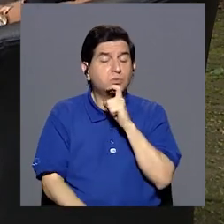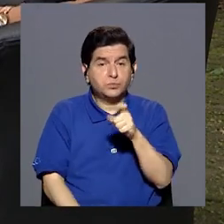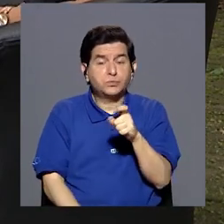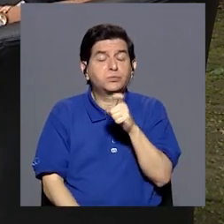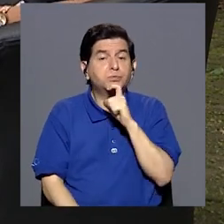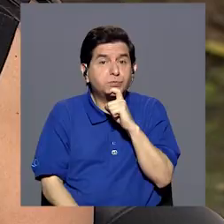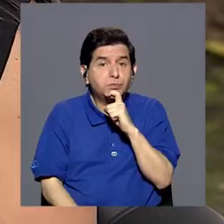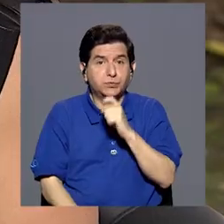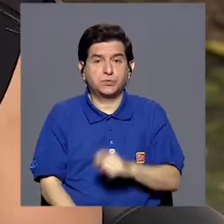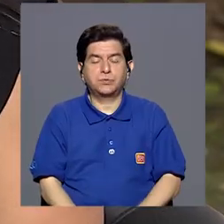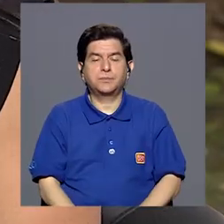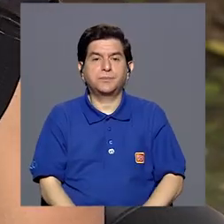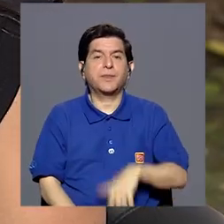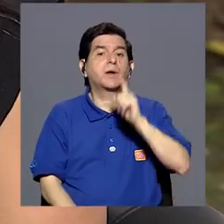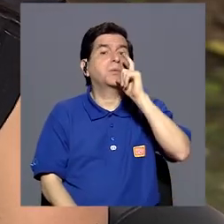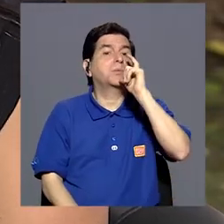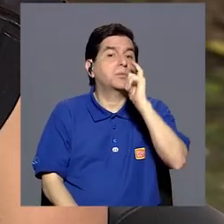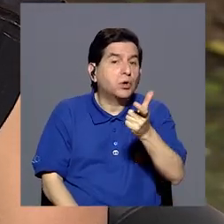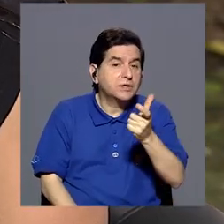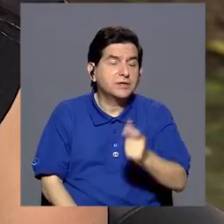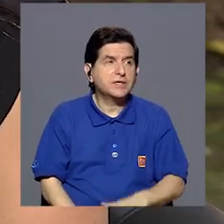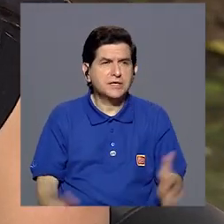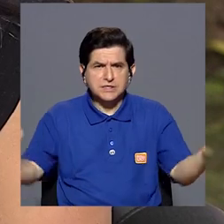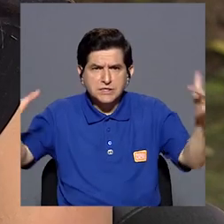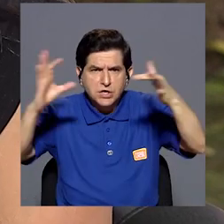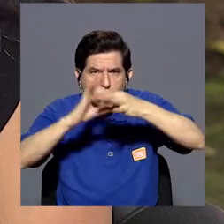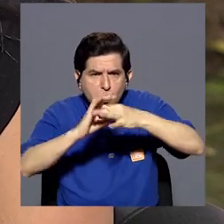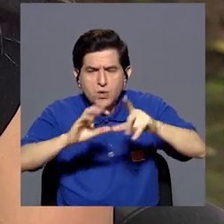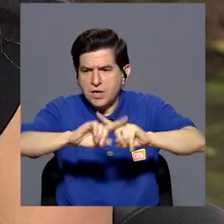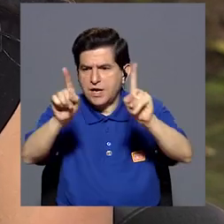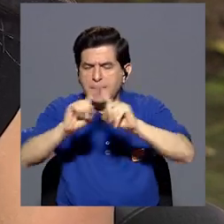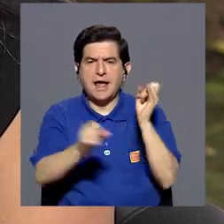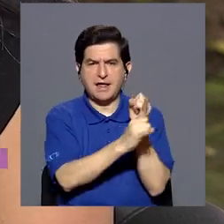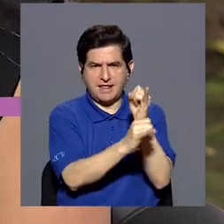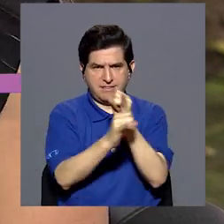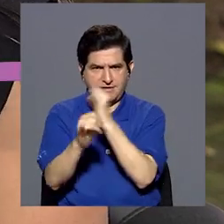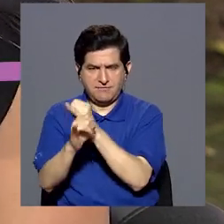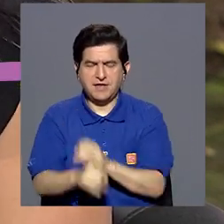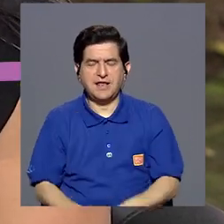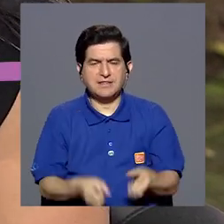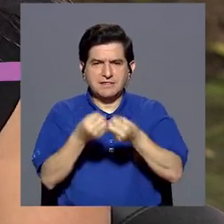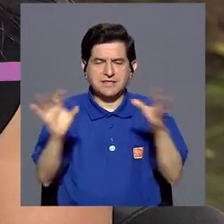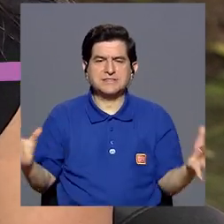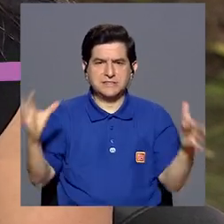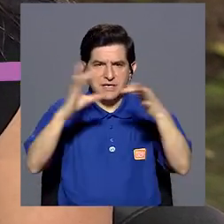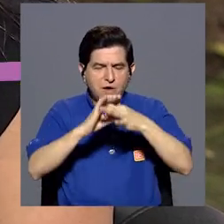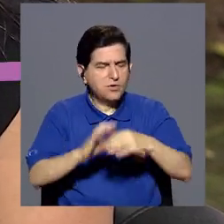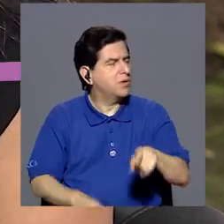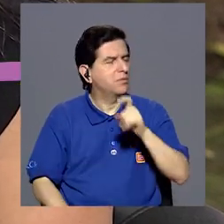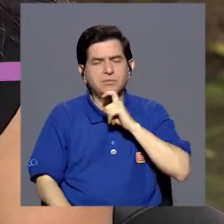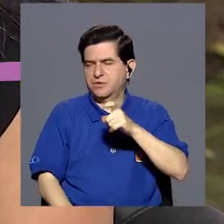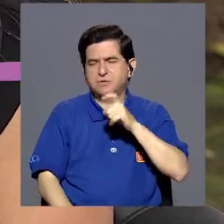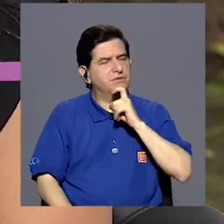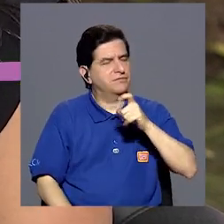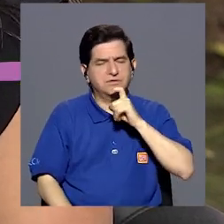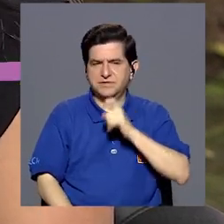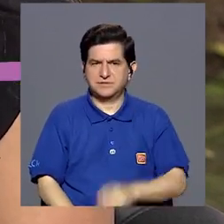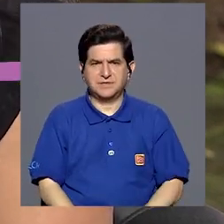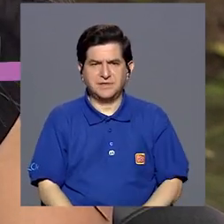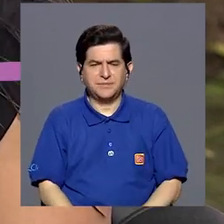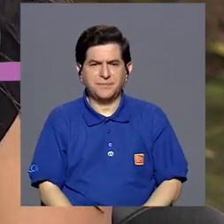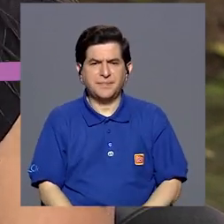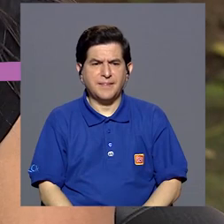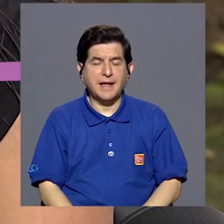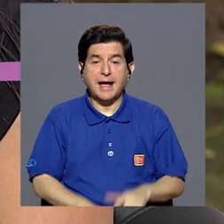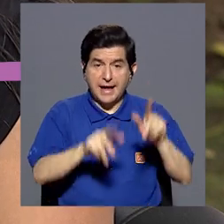difícil. Y, bueno, por dicha, se ha logrado la articulación con distintos entes, porque sin esa articulación hubiera sido súper difícil poder